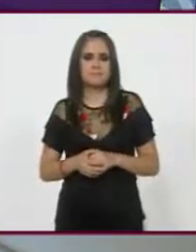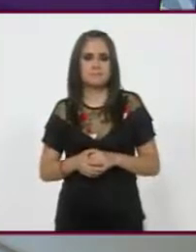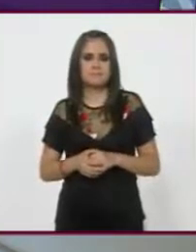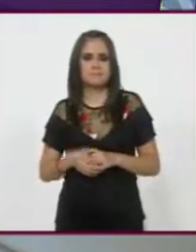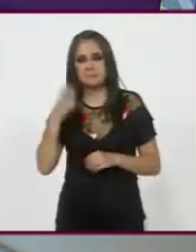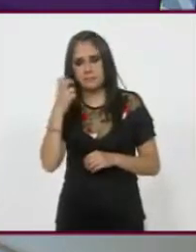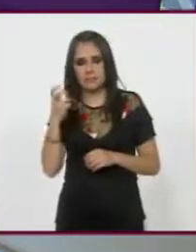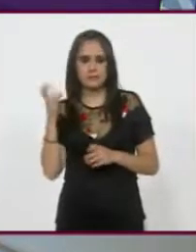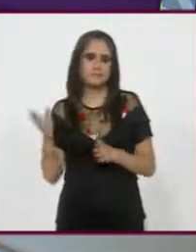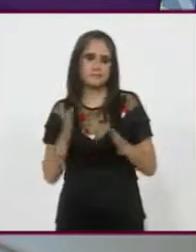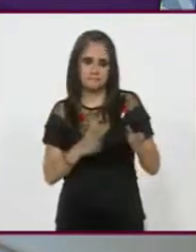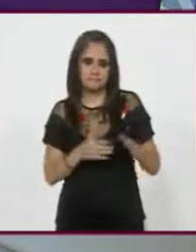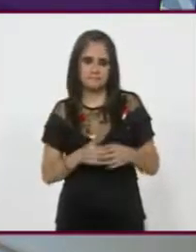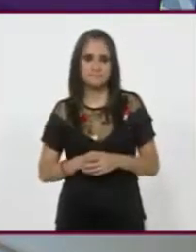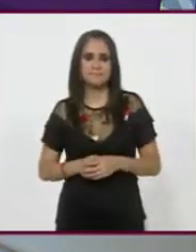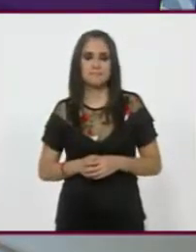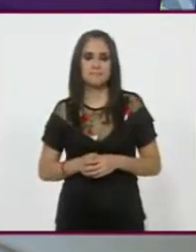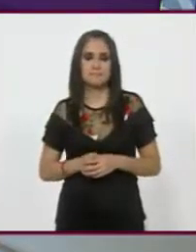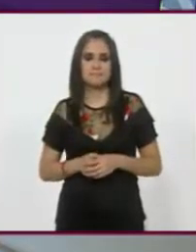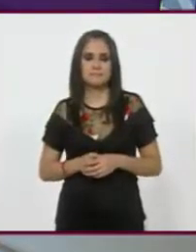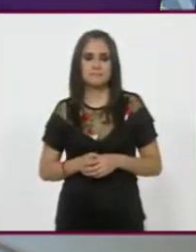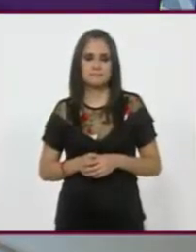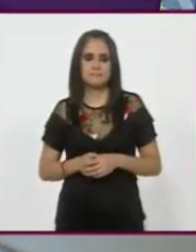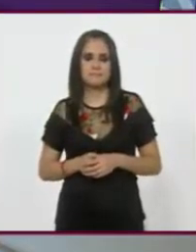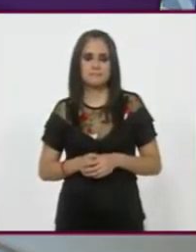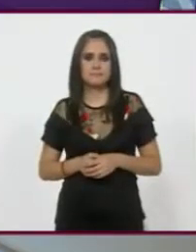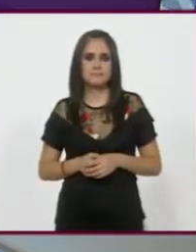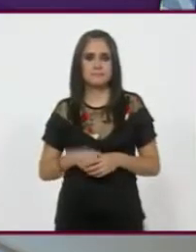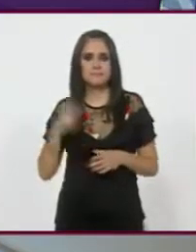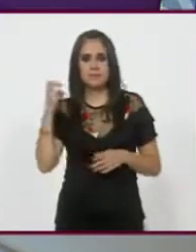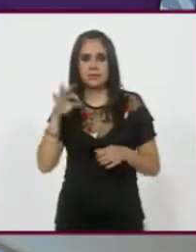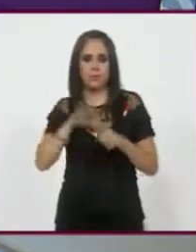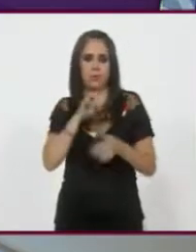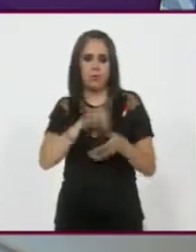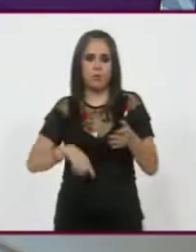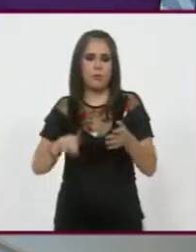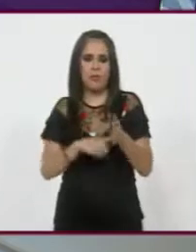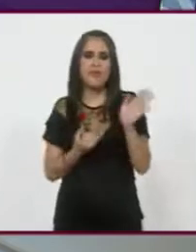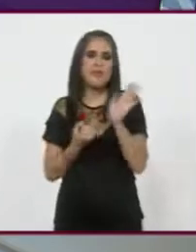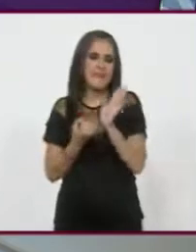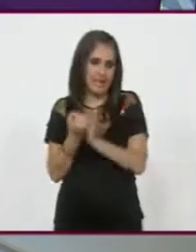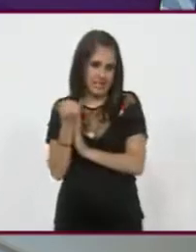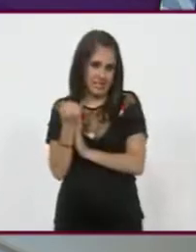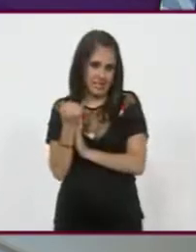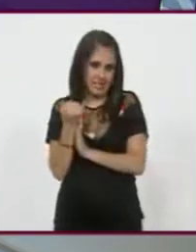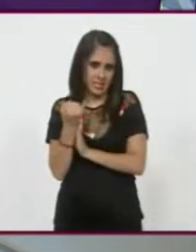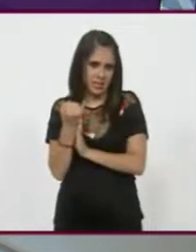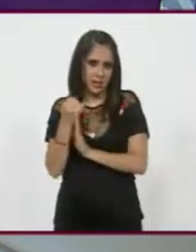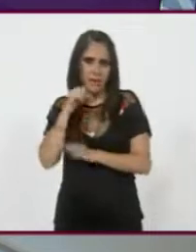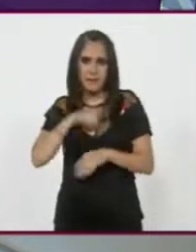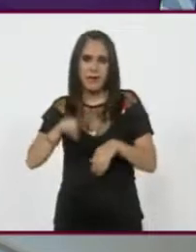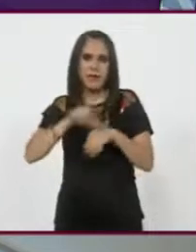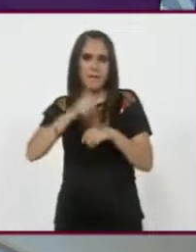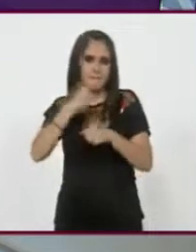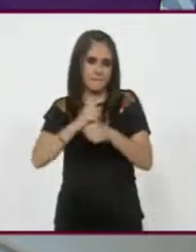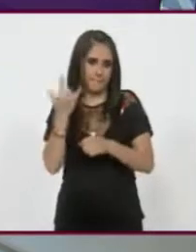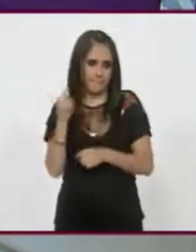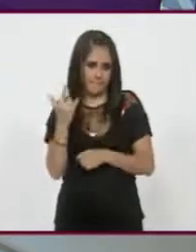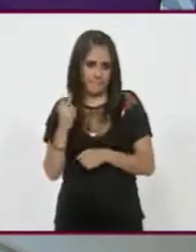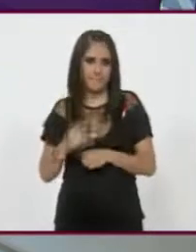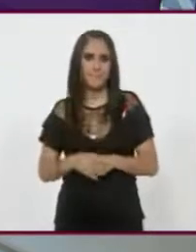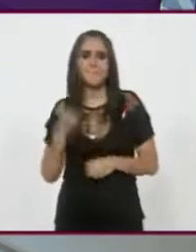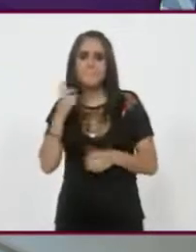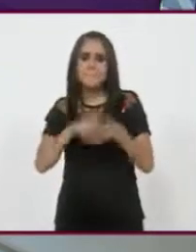lo que podríamos llamar el momento deición, o en qué fue lo que definió esta